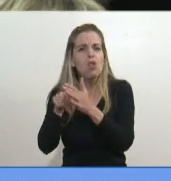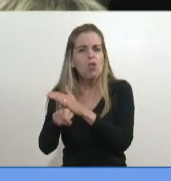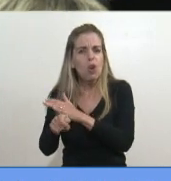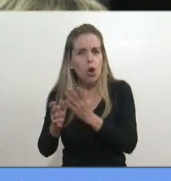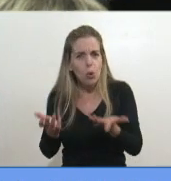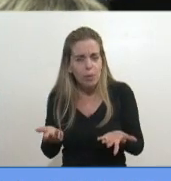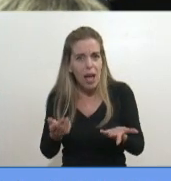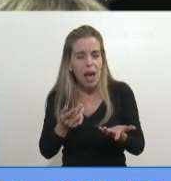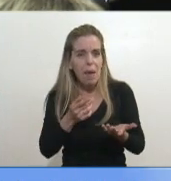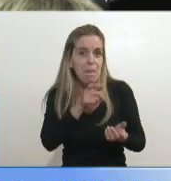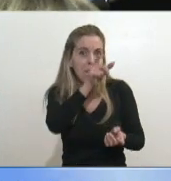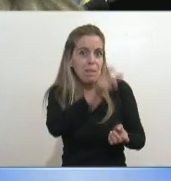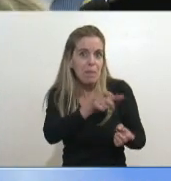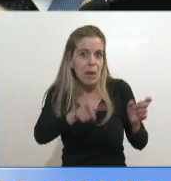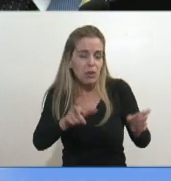el ciudadano percibe